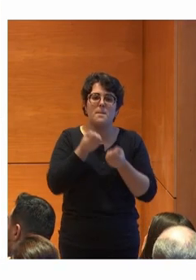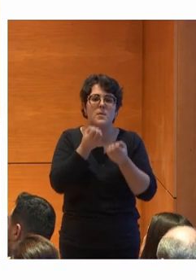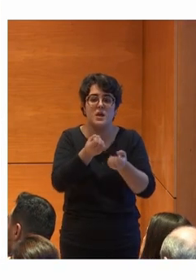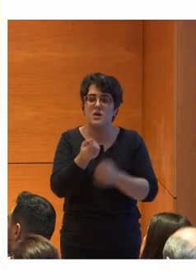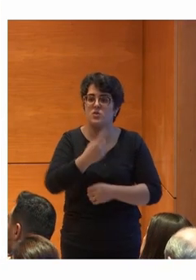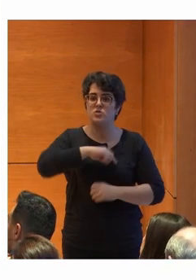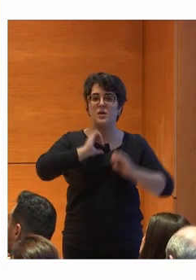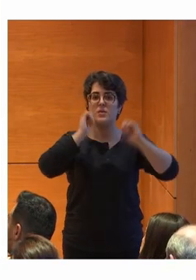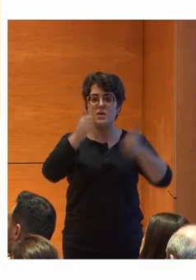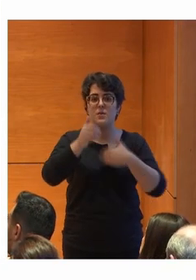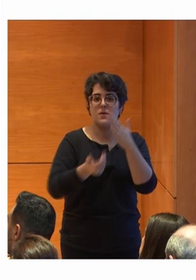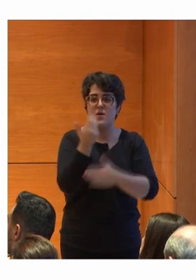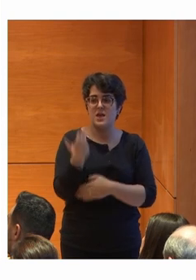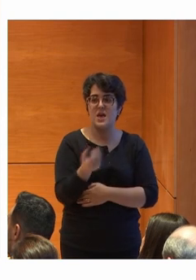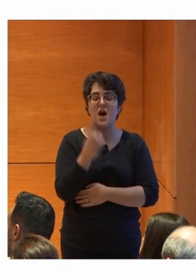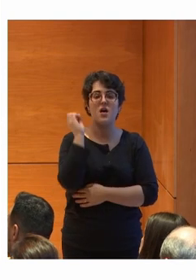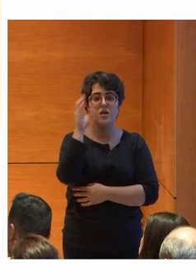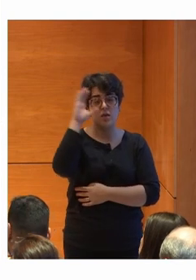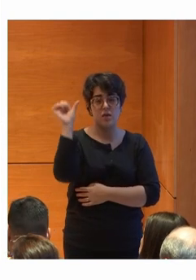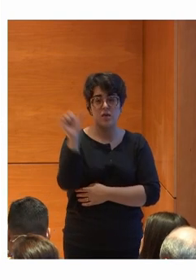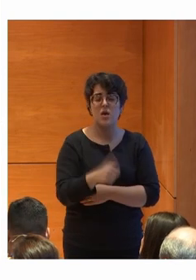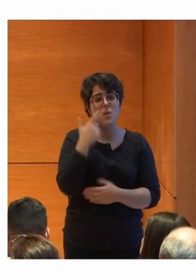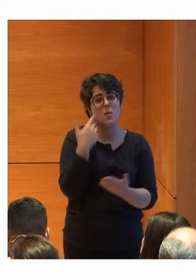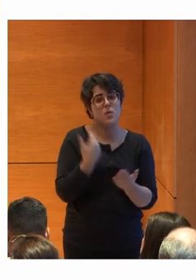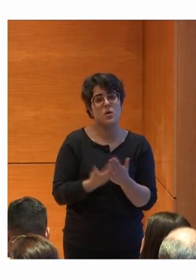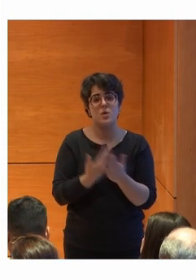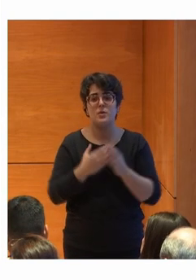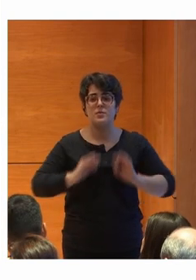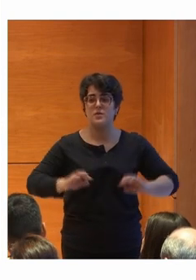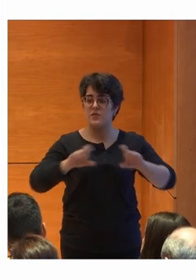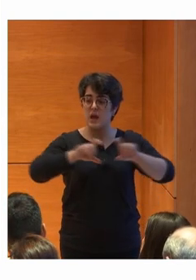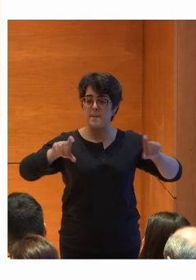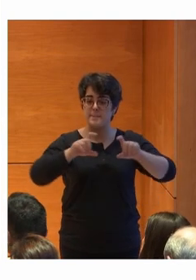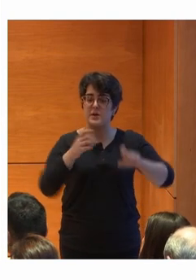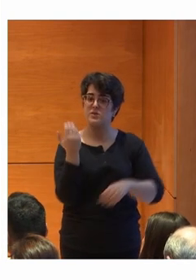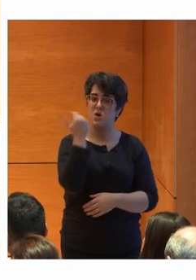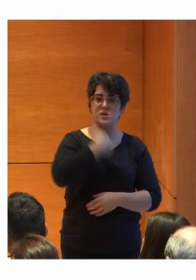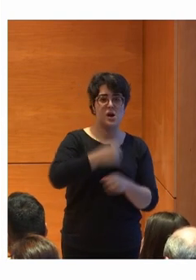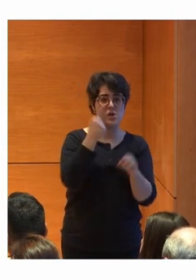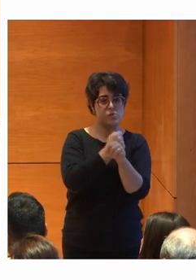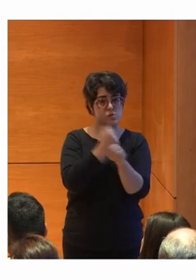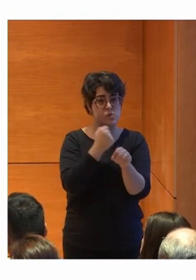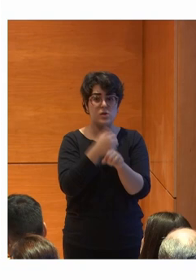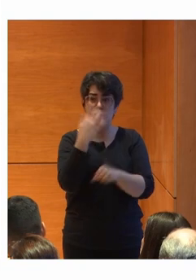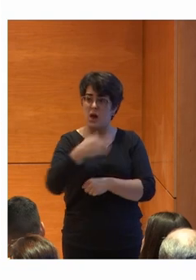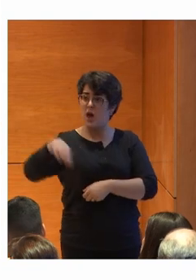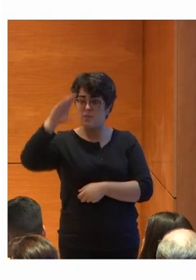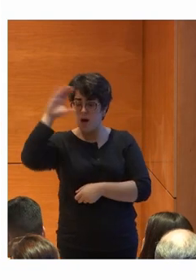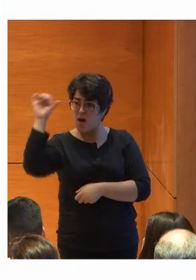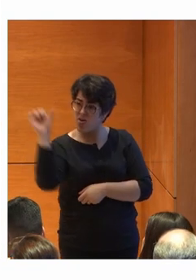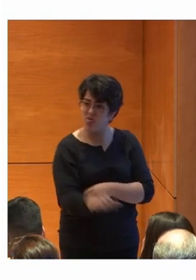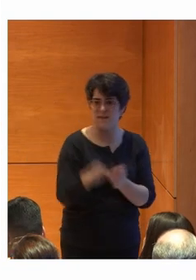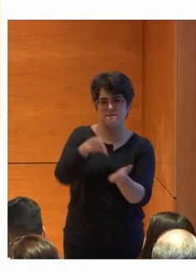Iniciamos la sesión de esta tarde escuchando iniciativas de empresas que ya están trabajando y escuchando nuestras